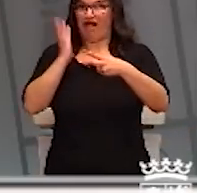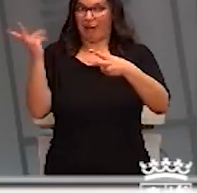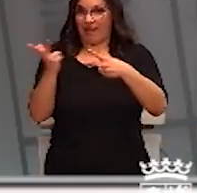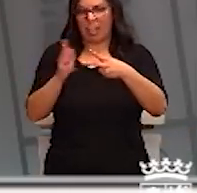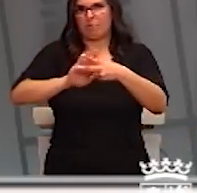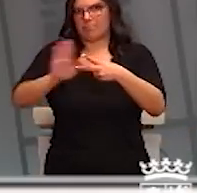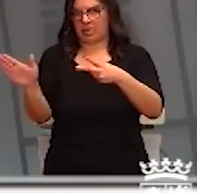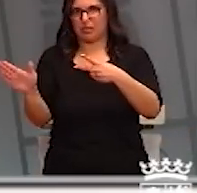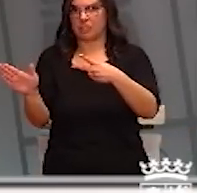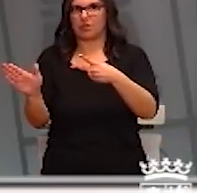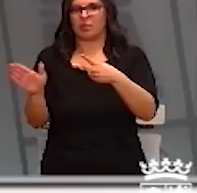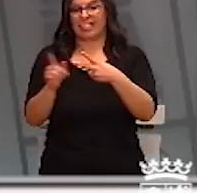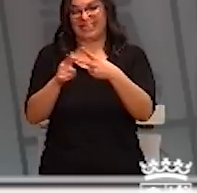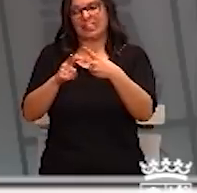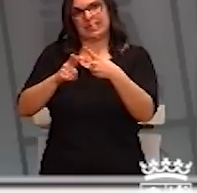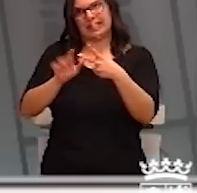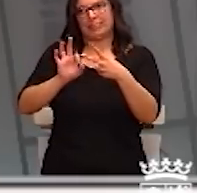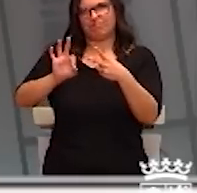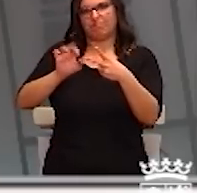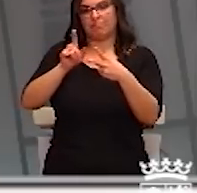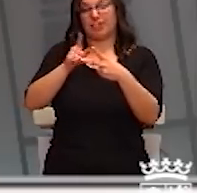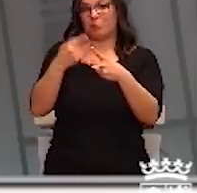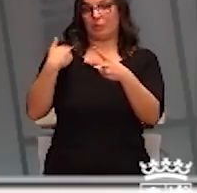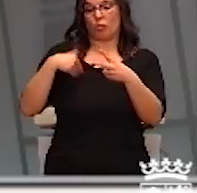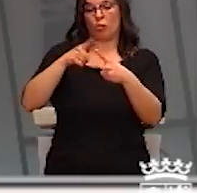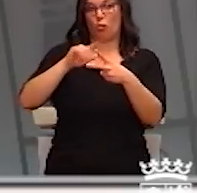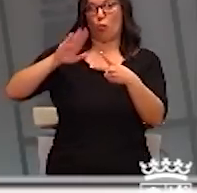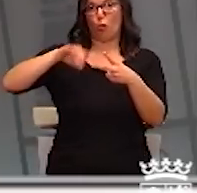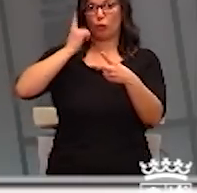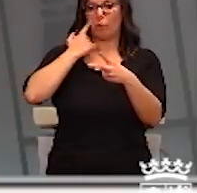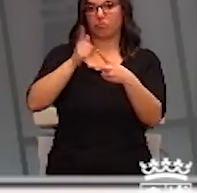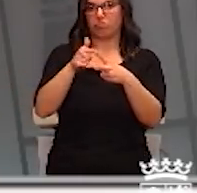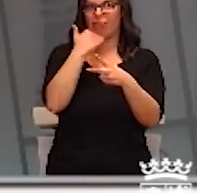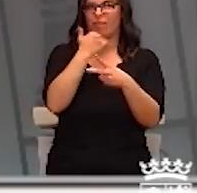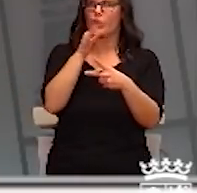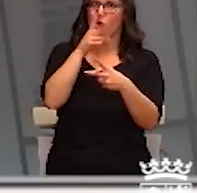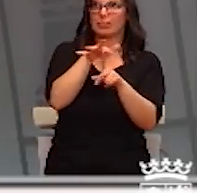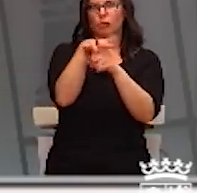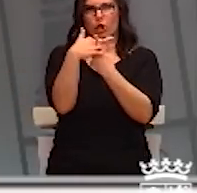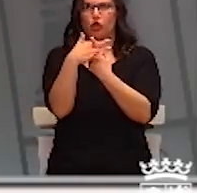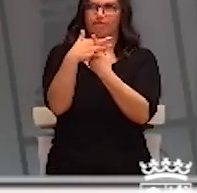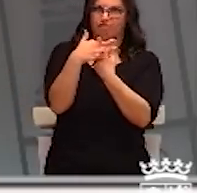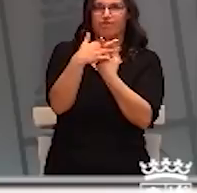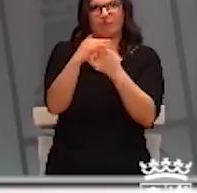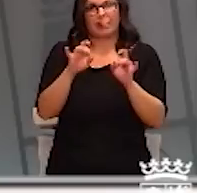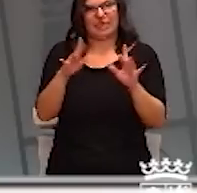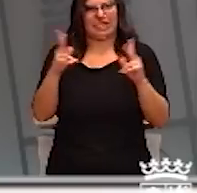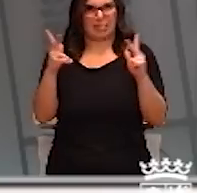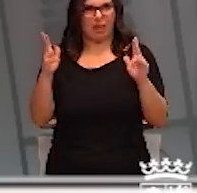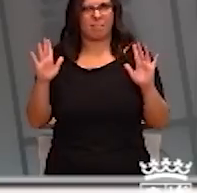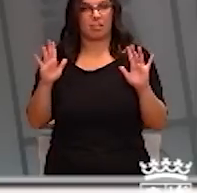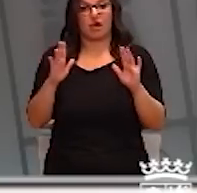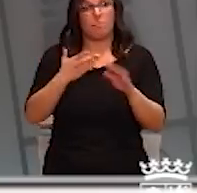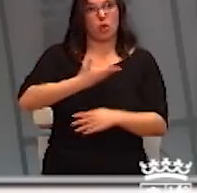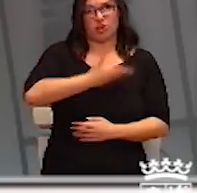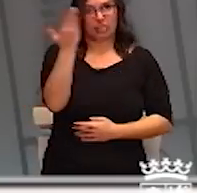UBI, especialmente la última, la de Zamora, bueno, está ahora mismo en una situación un poco más grave, pero